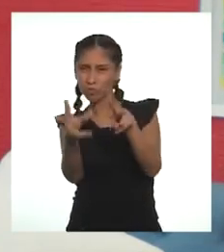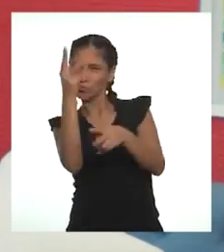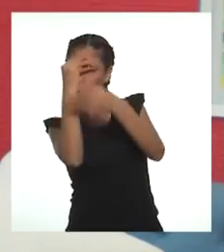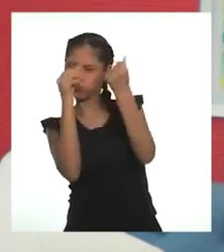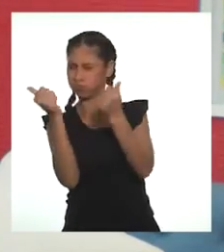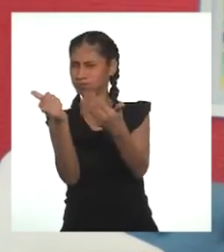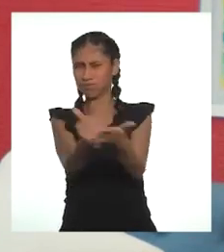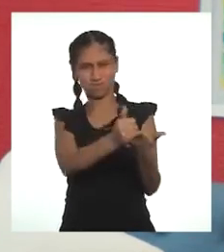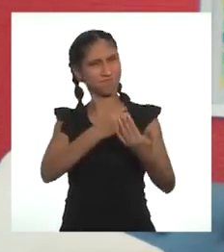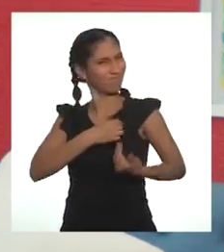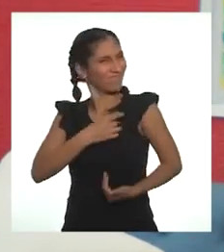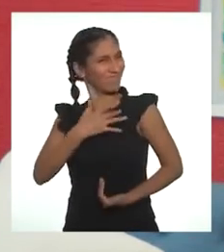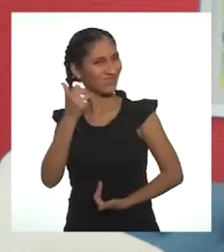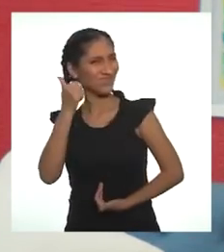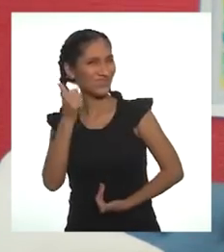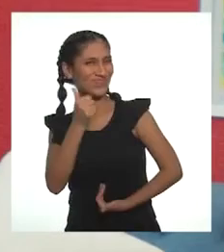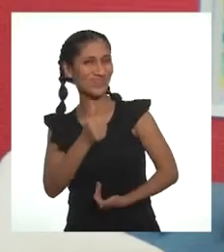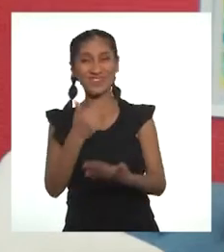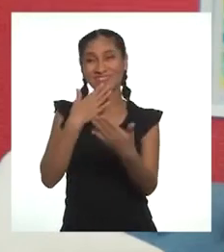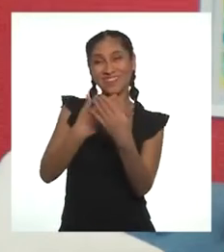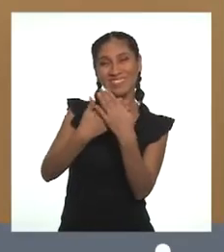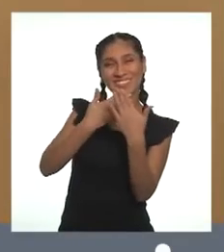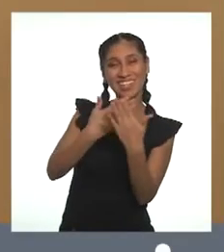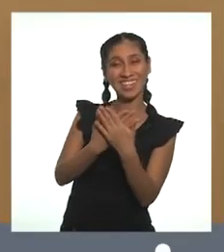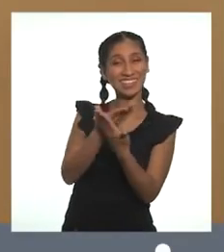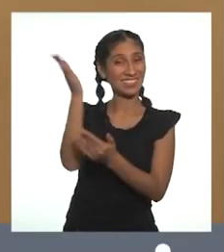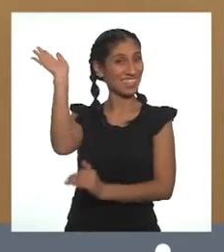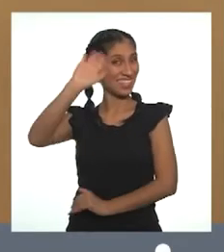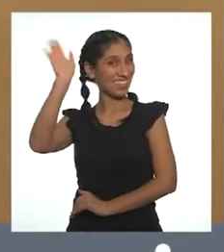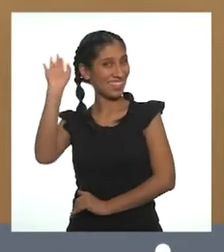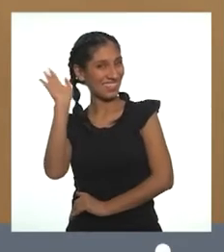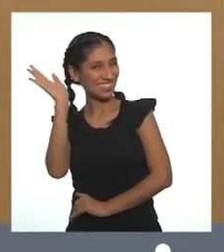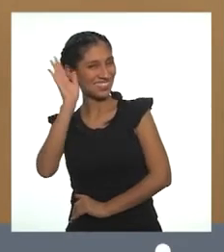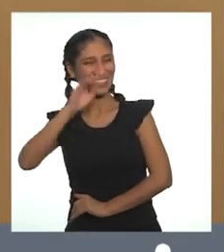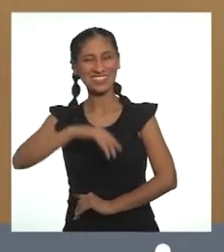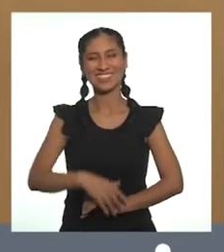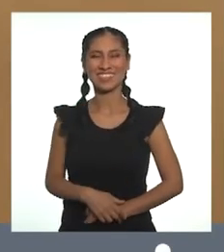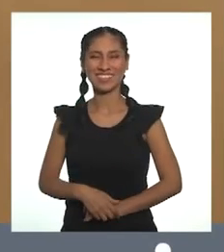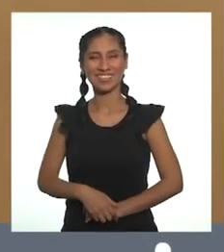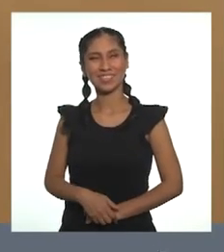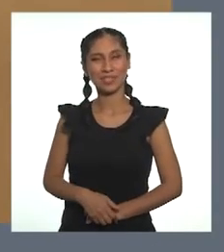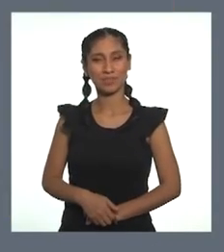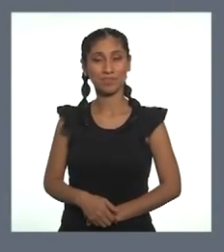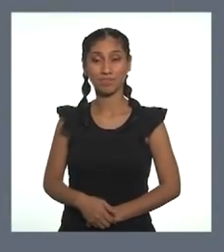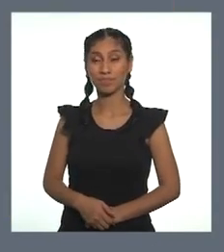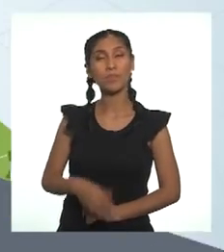sido totalmente provechosa y además motivante para todas y todos. Muchas gracias y hasta la próxima.